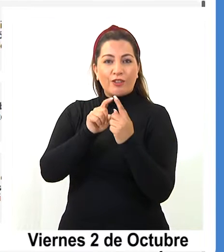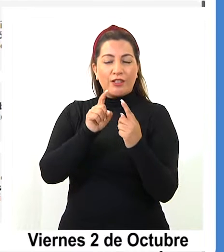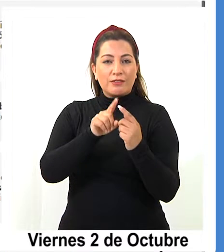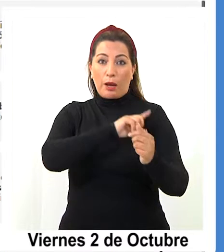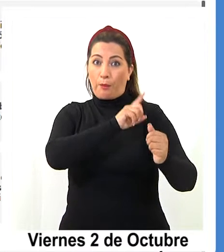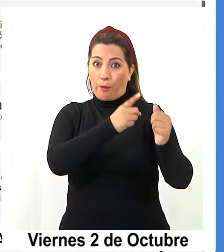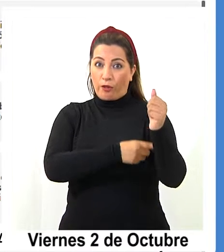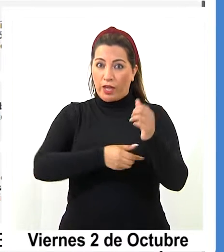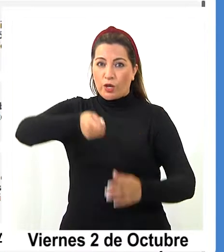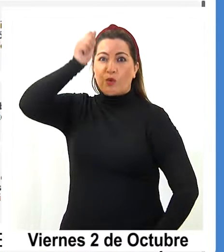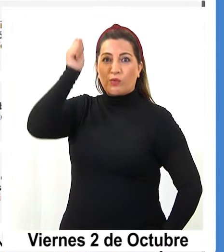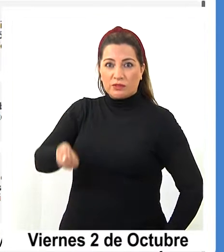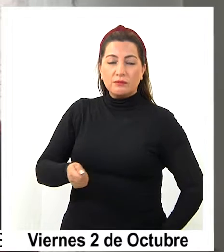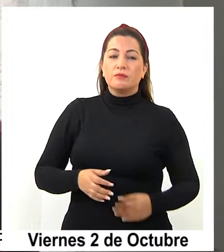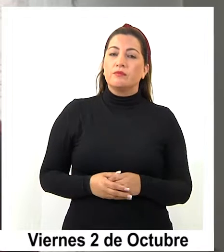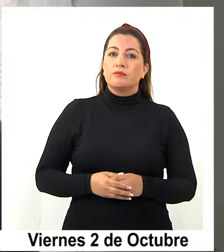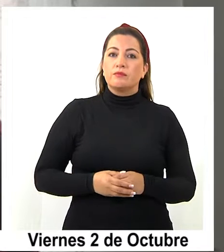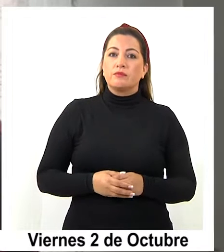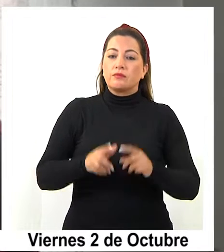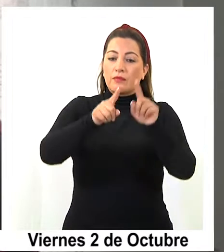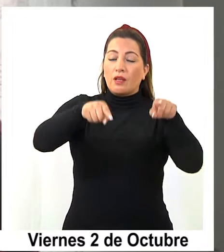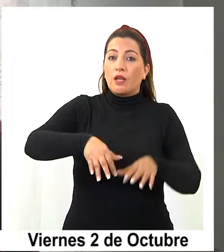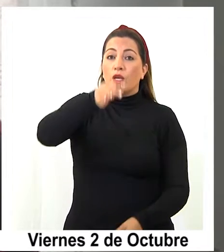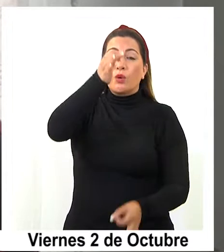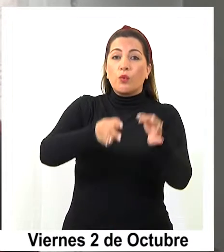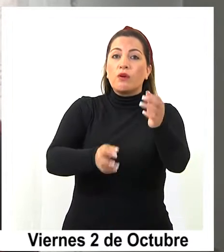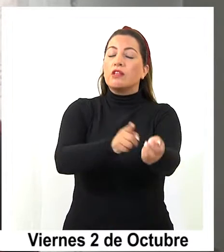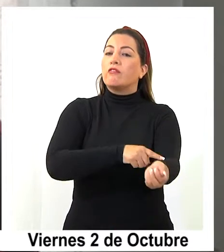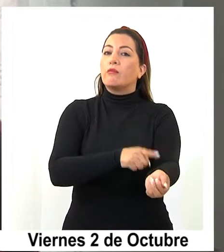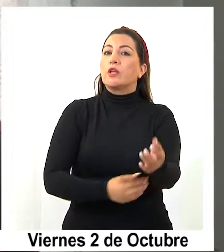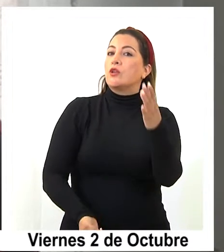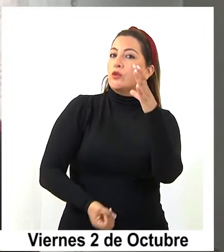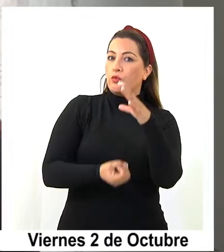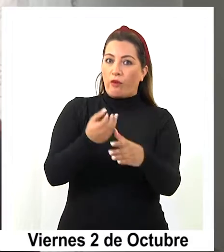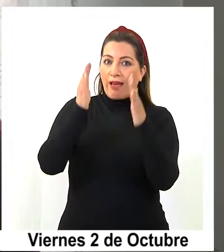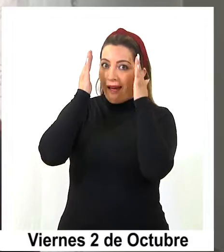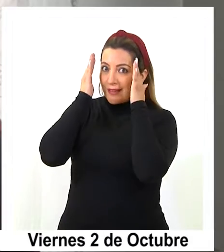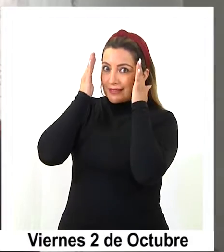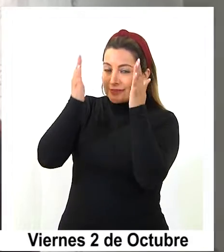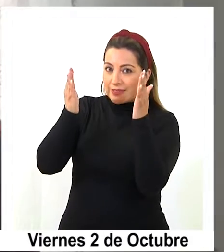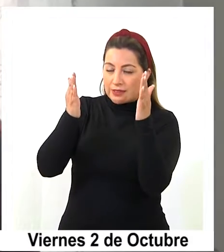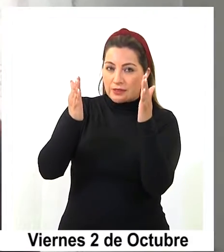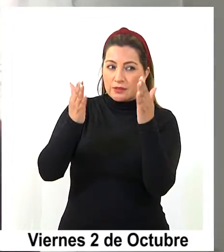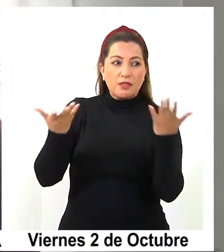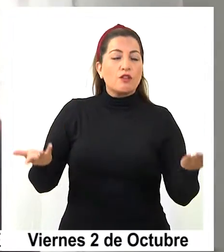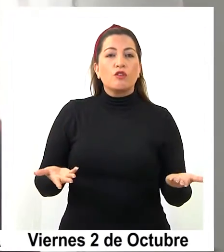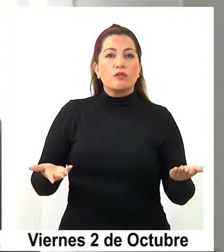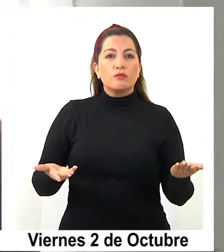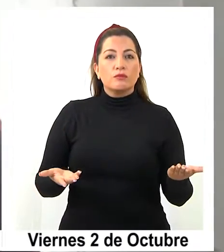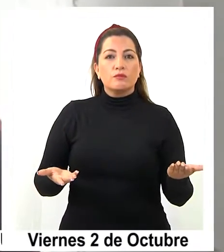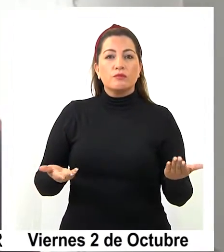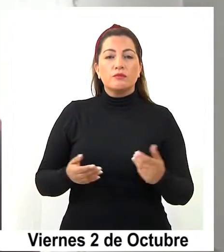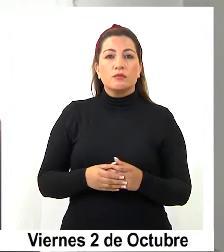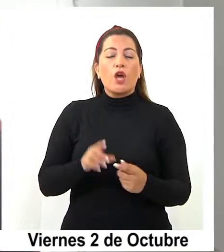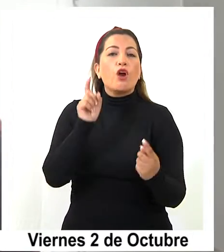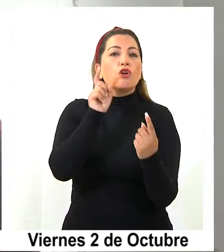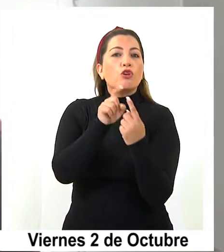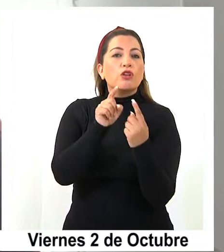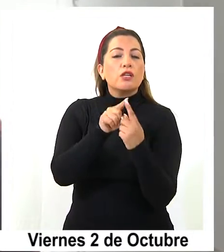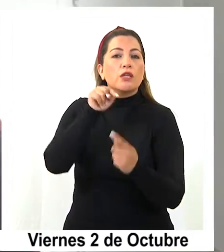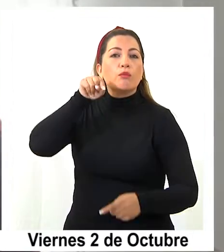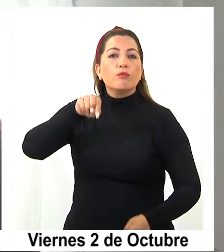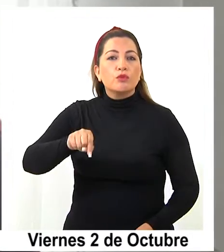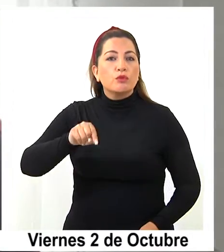Poder Judicial. El Juzgado de Familia ha implementado una nueva forma de atención a través del sitio conecta